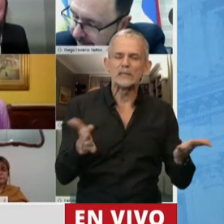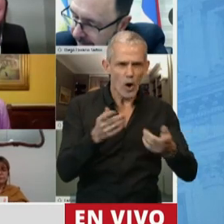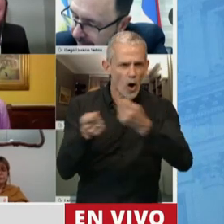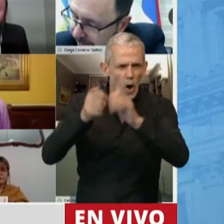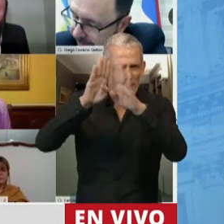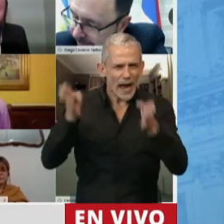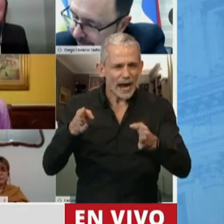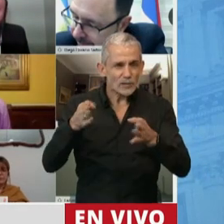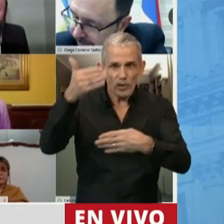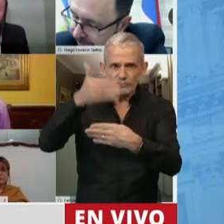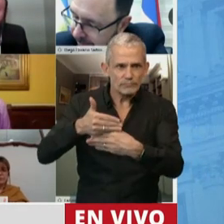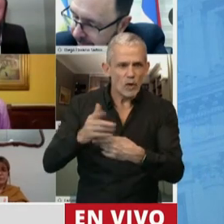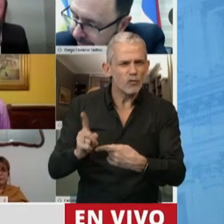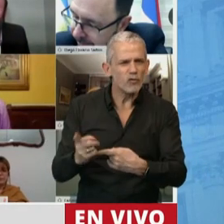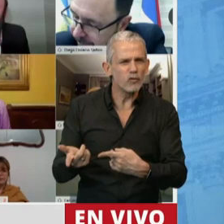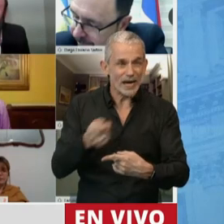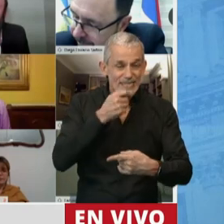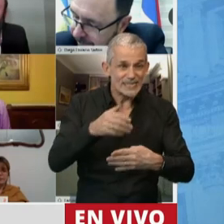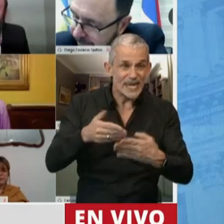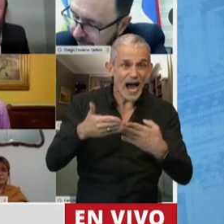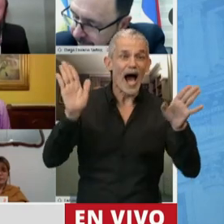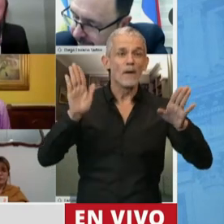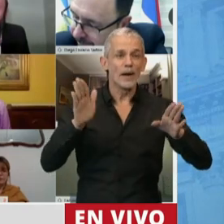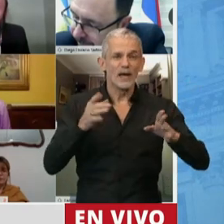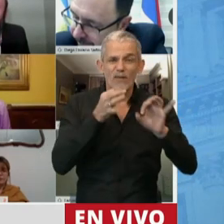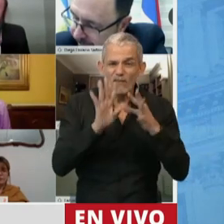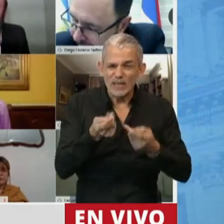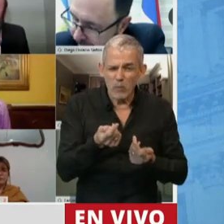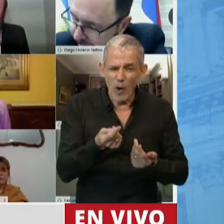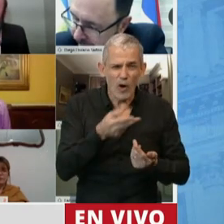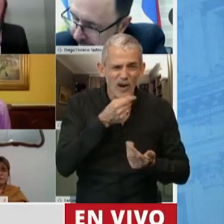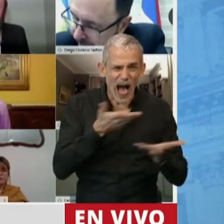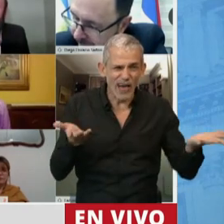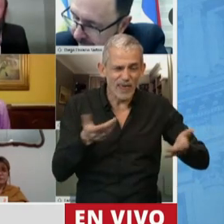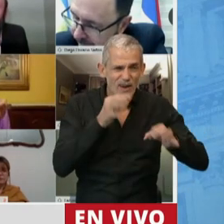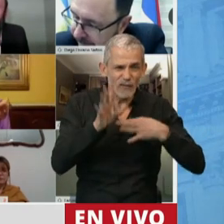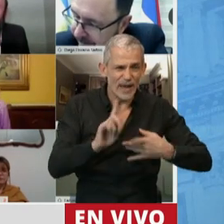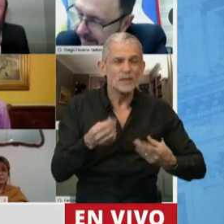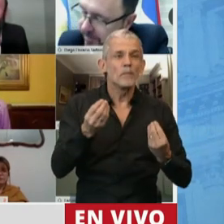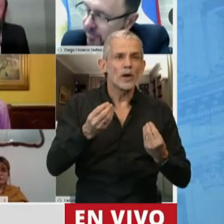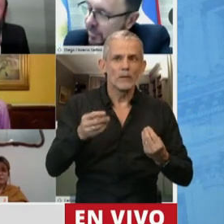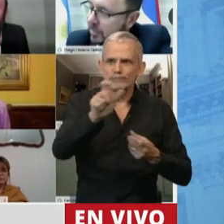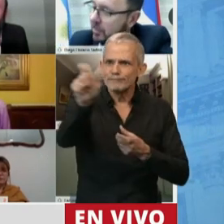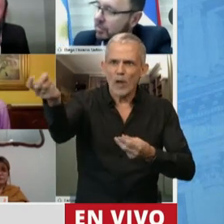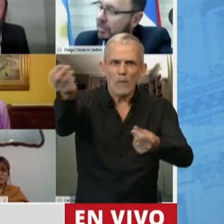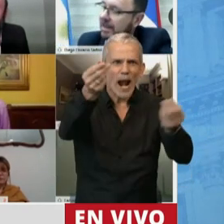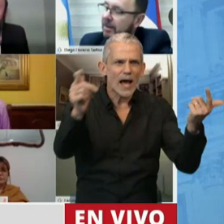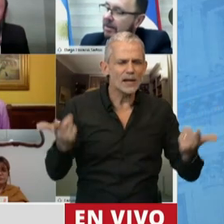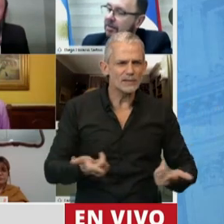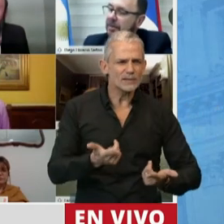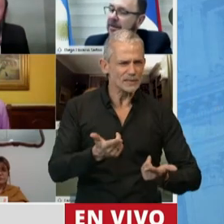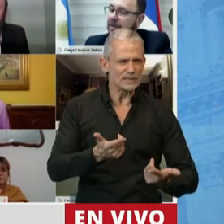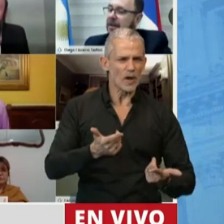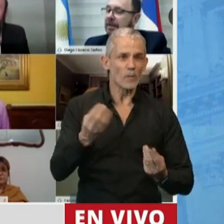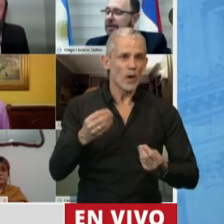comerciantes que no pueden abrir sus comercios y si los abren venden poco y nada porque no hay por ejemplo